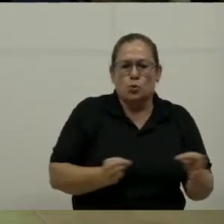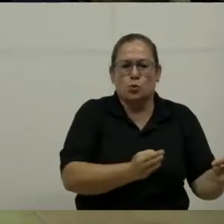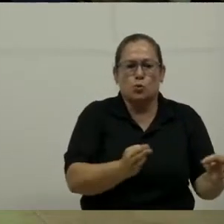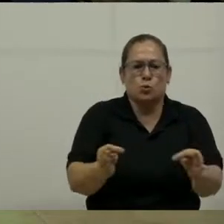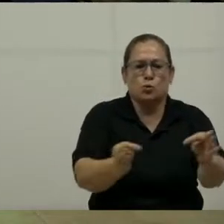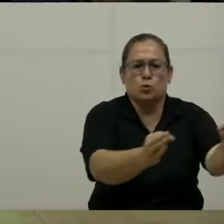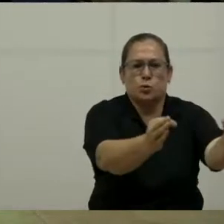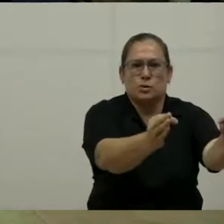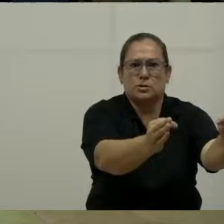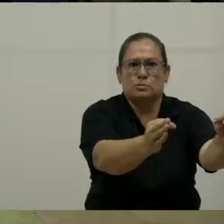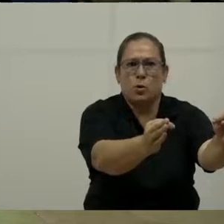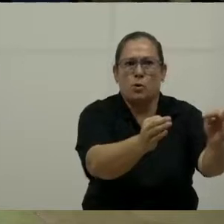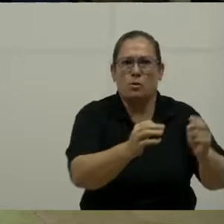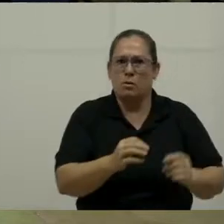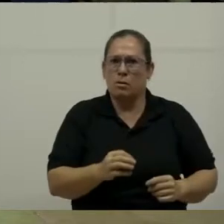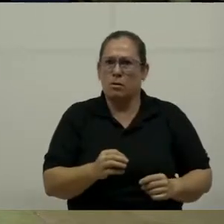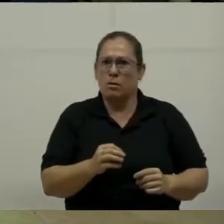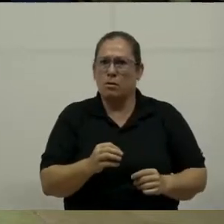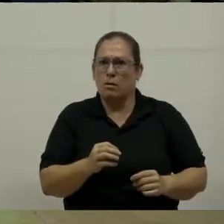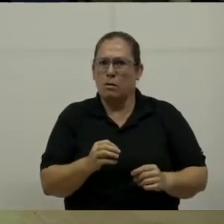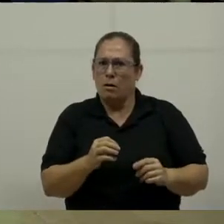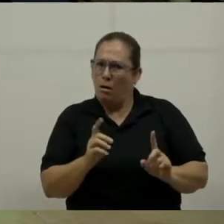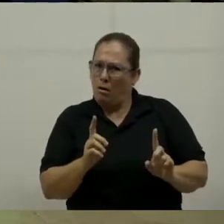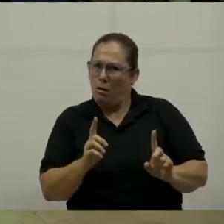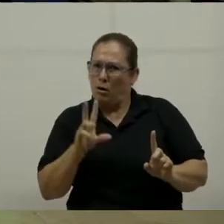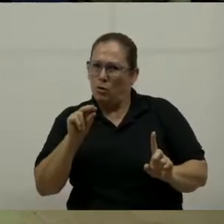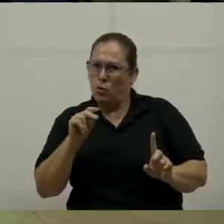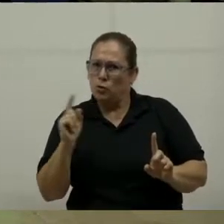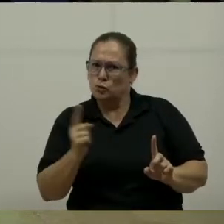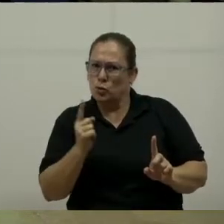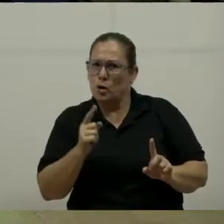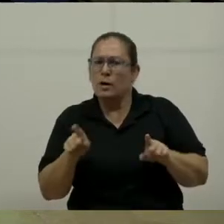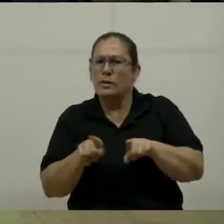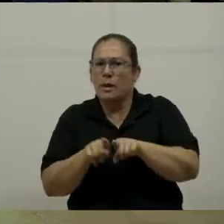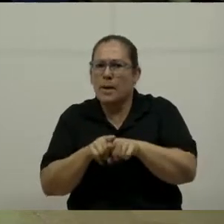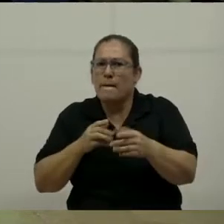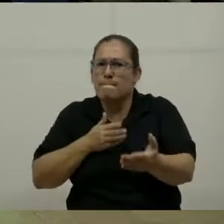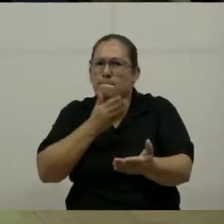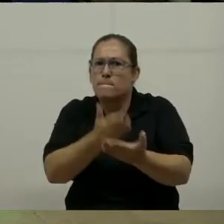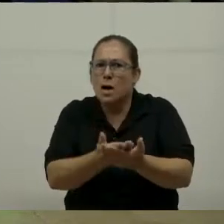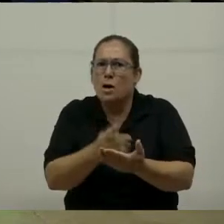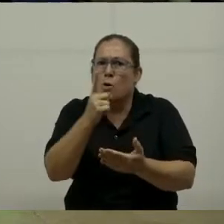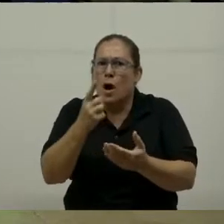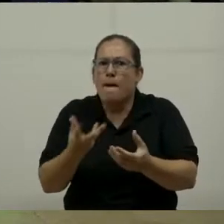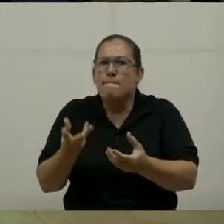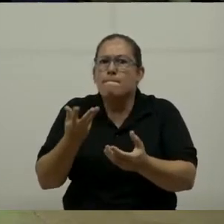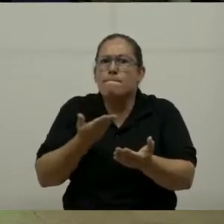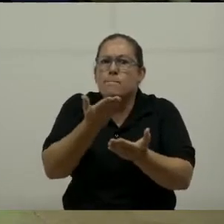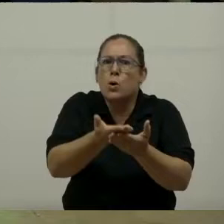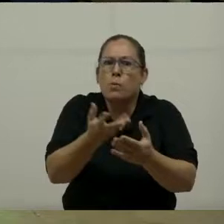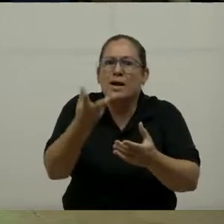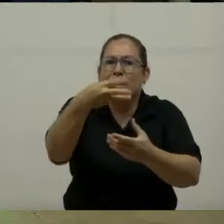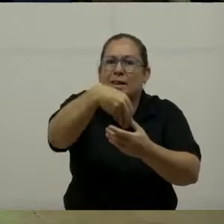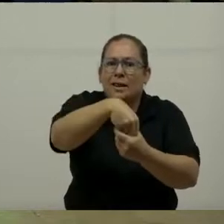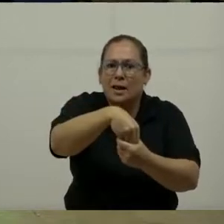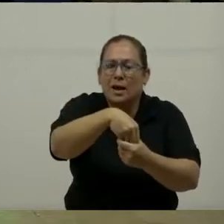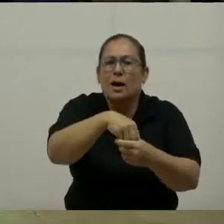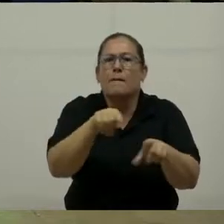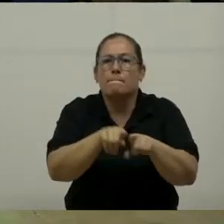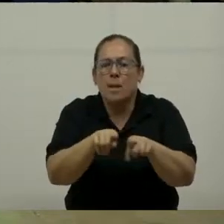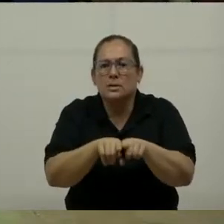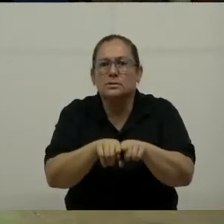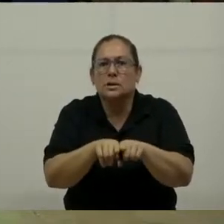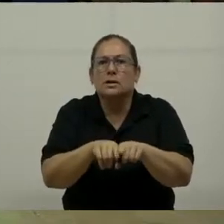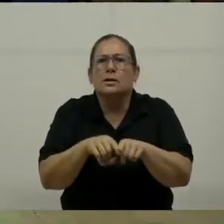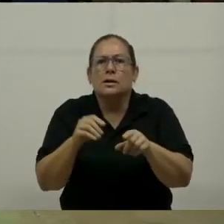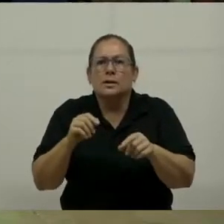pensamos de la gente que viene a Costa Rica. Y no es así. Estamos planteando una propuesta integral. Y vamos a retomar justamente ese